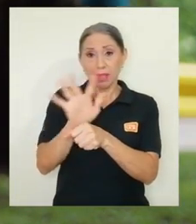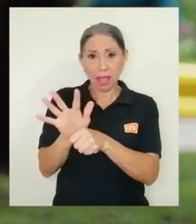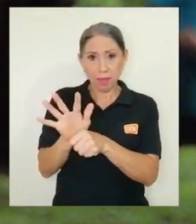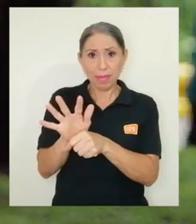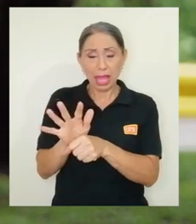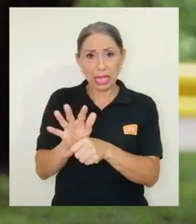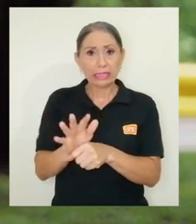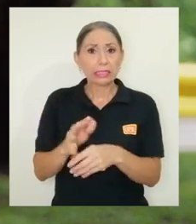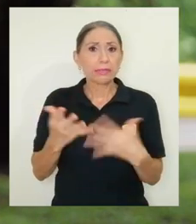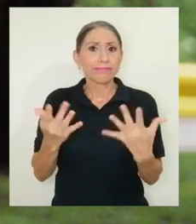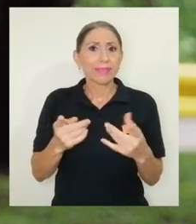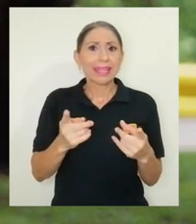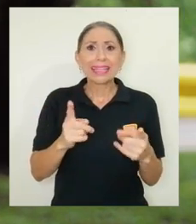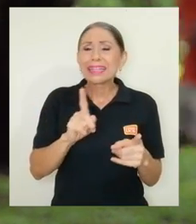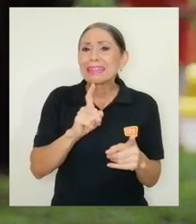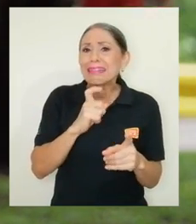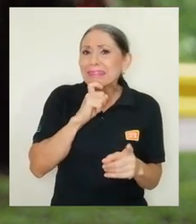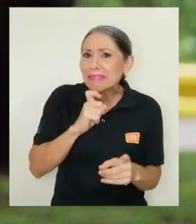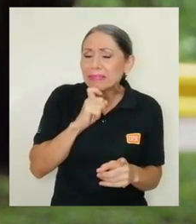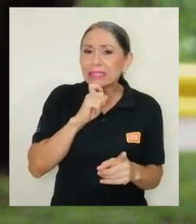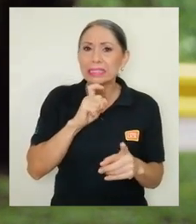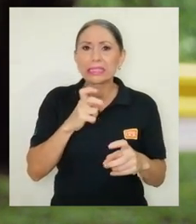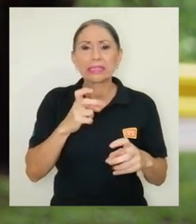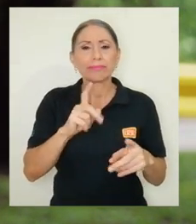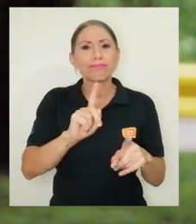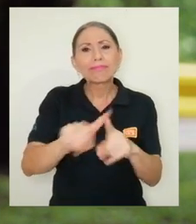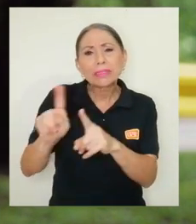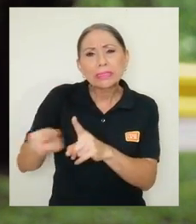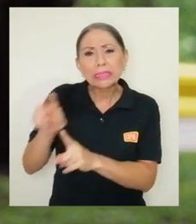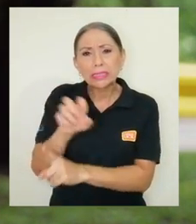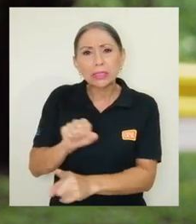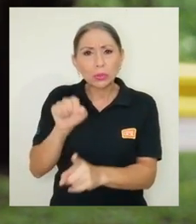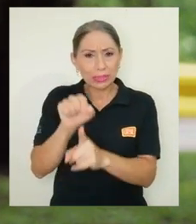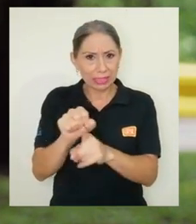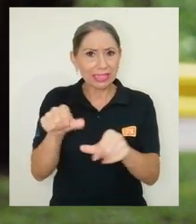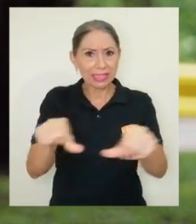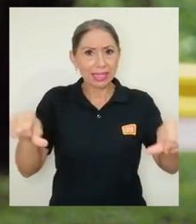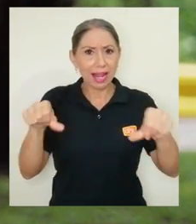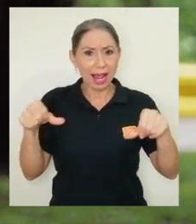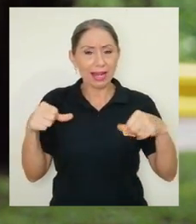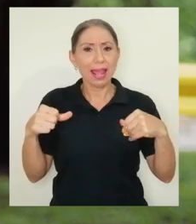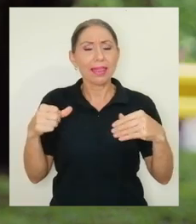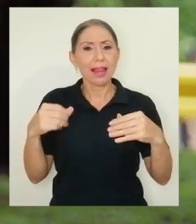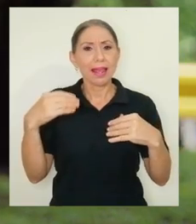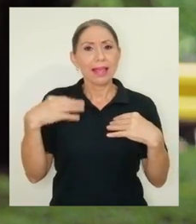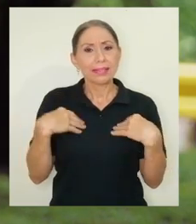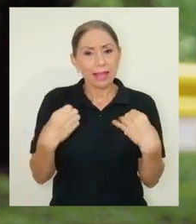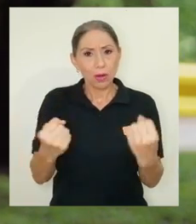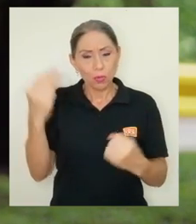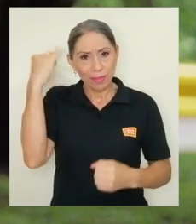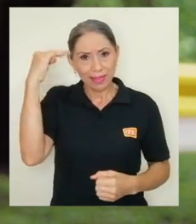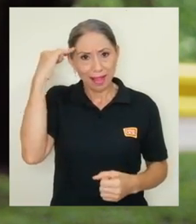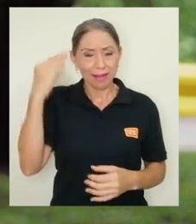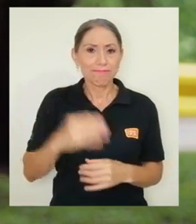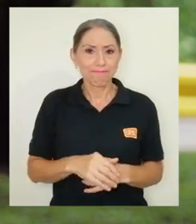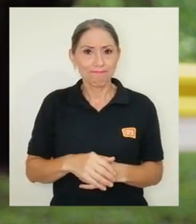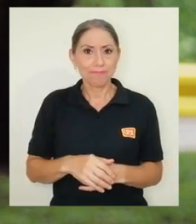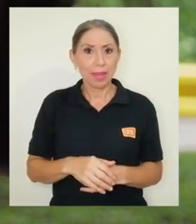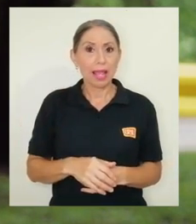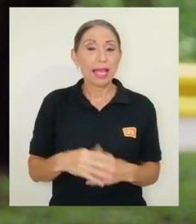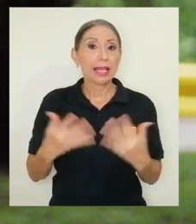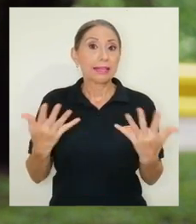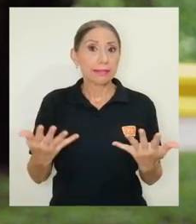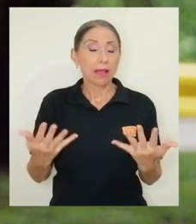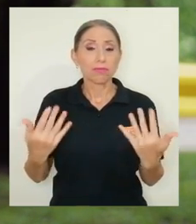incrementado todas las dificultades en el área de la salud mental, ha